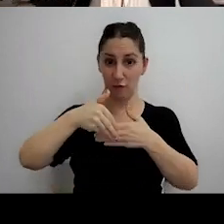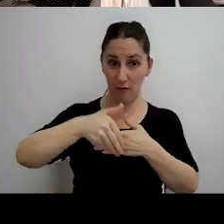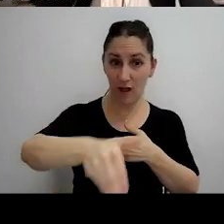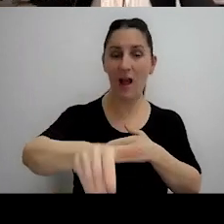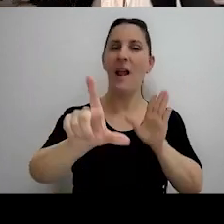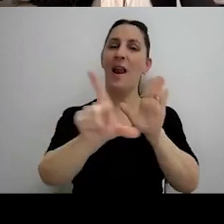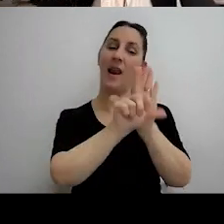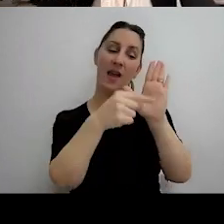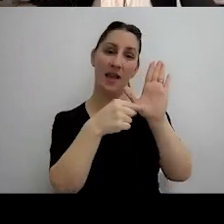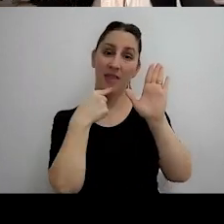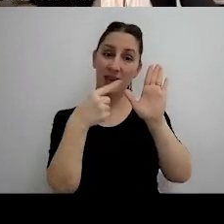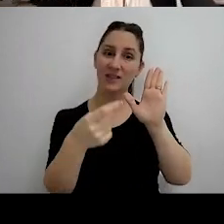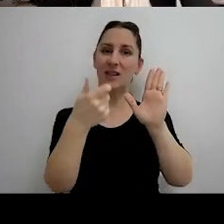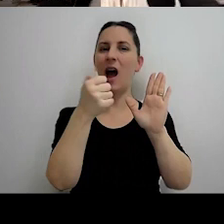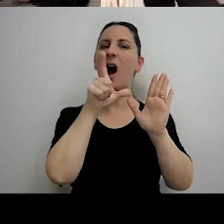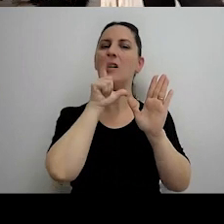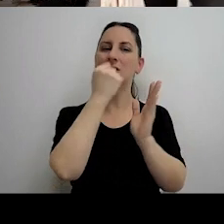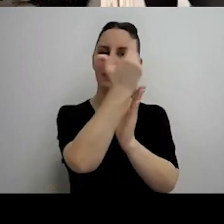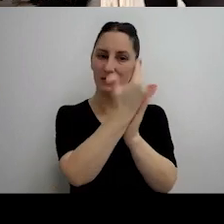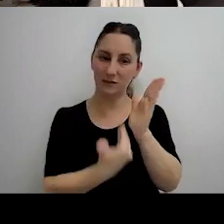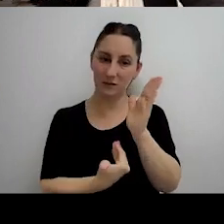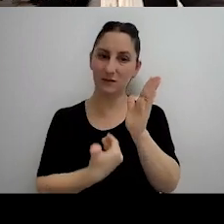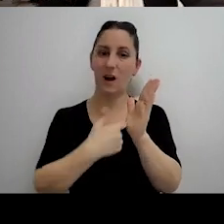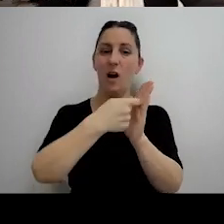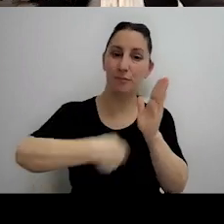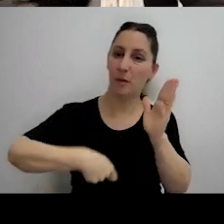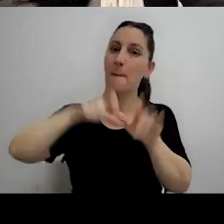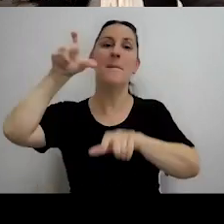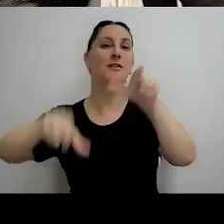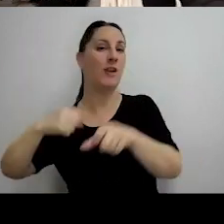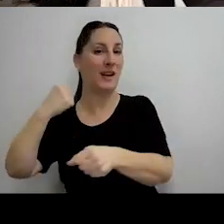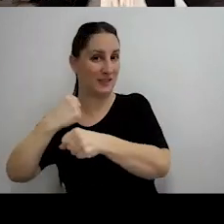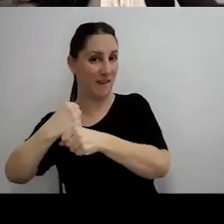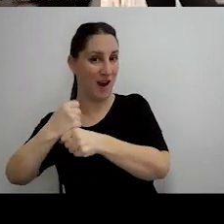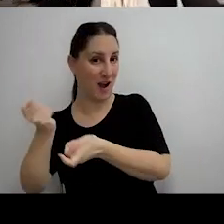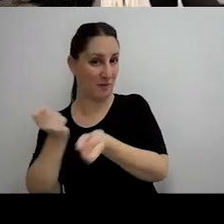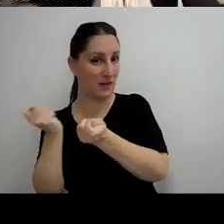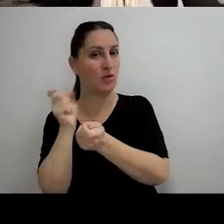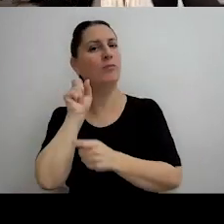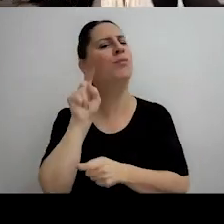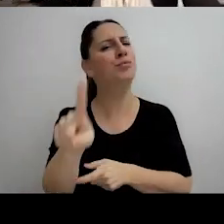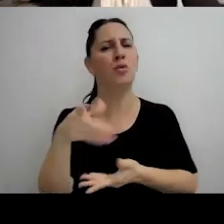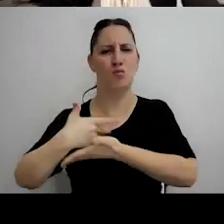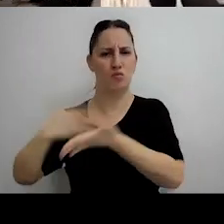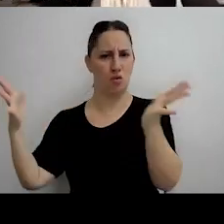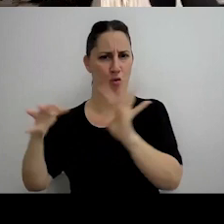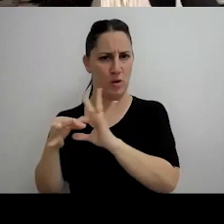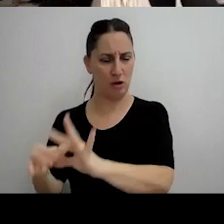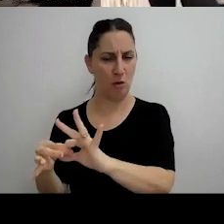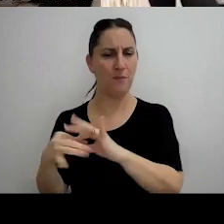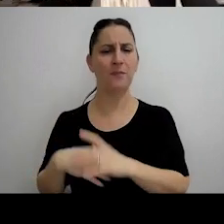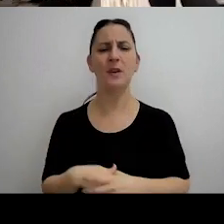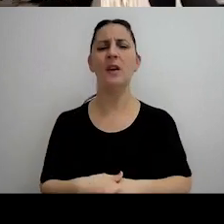señala que las actas que extiendan los funcionarios son instrumento público dice que harán